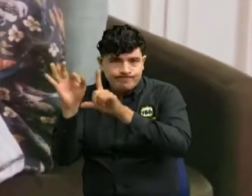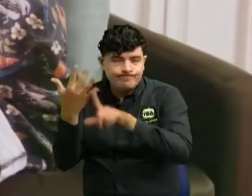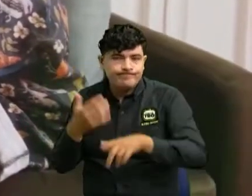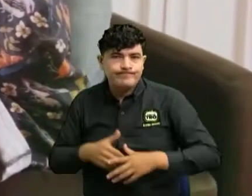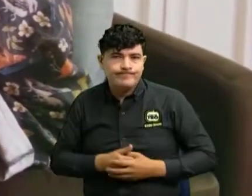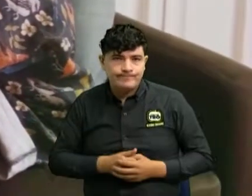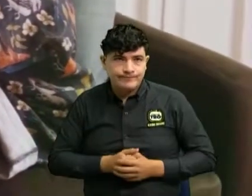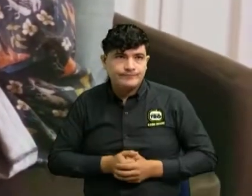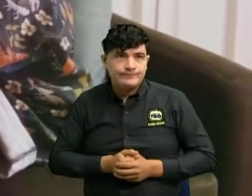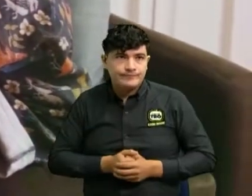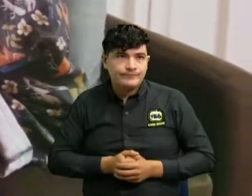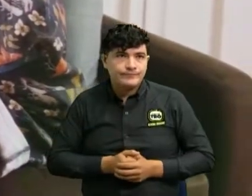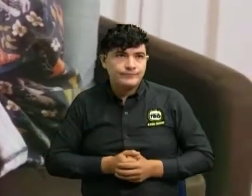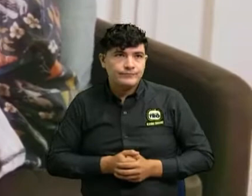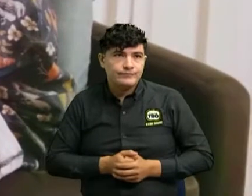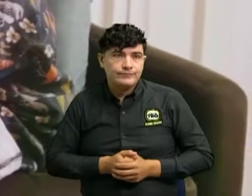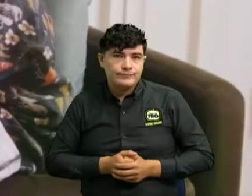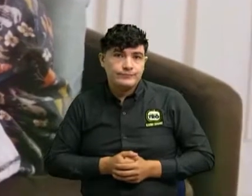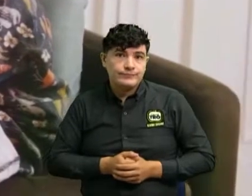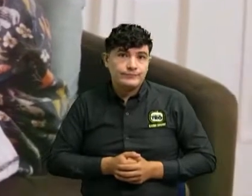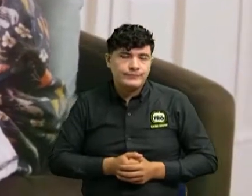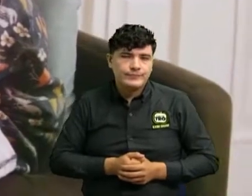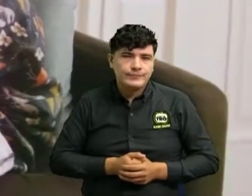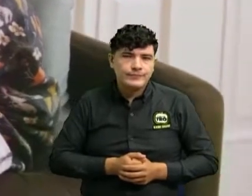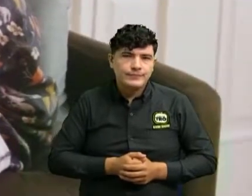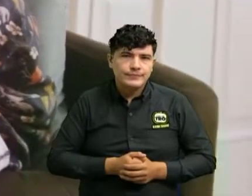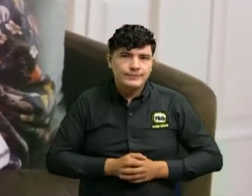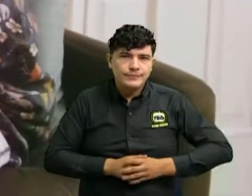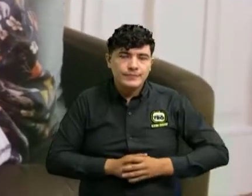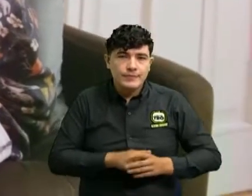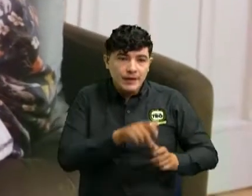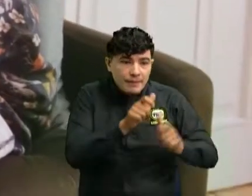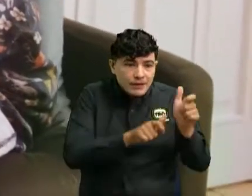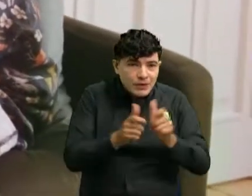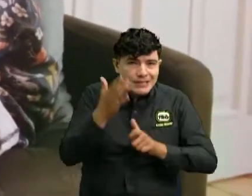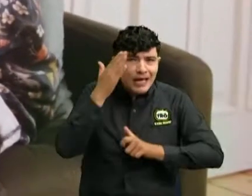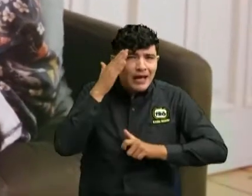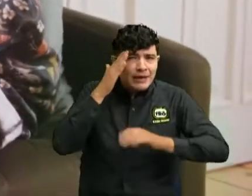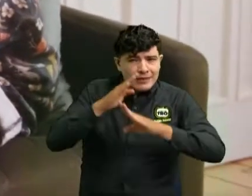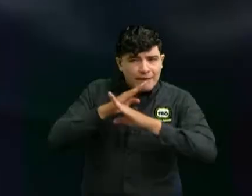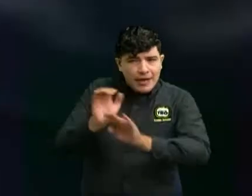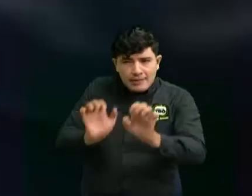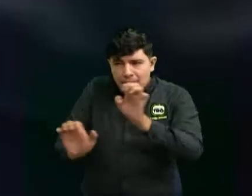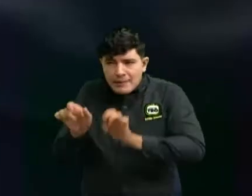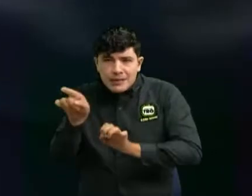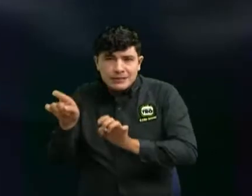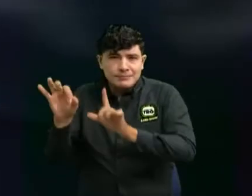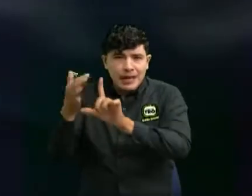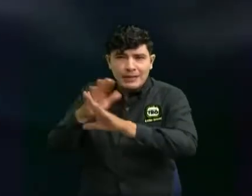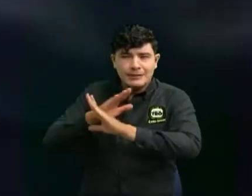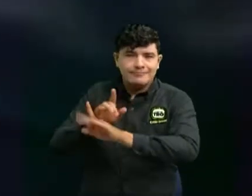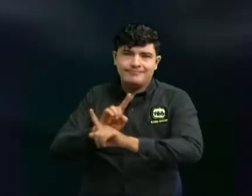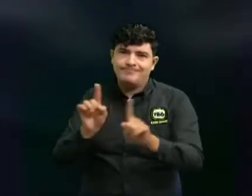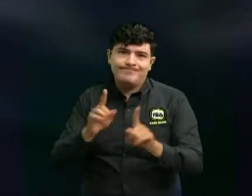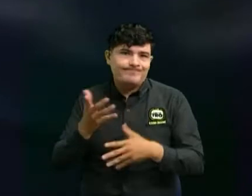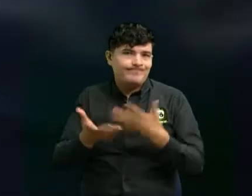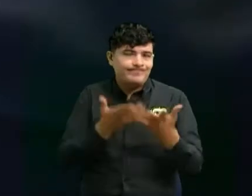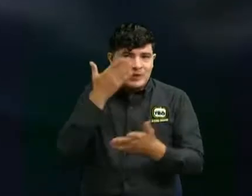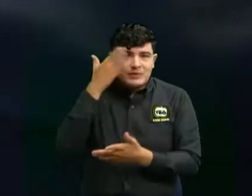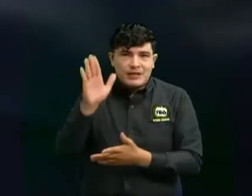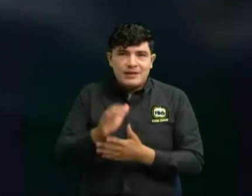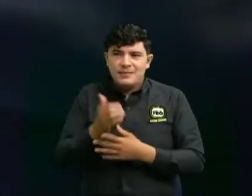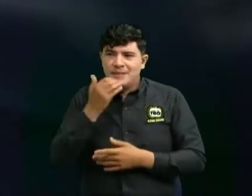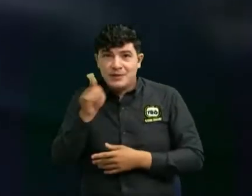conectividad y la poca preparación en cuanto a medidas de seguridad para enfrentar este tipo de amenazas. Los ciberdelincuentes hacen uso de técnicas como